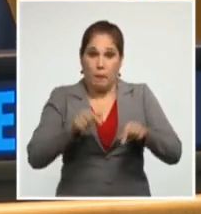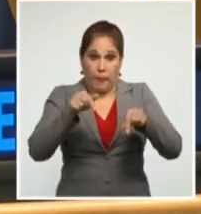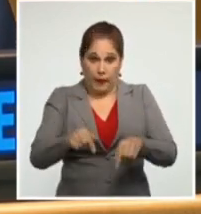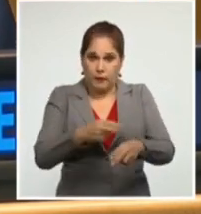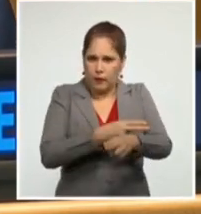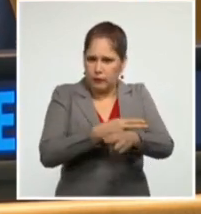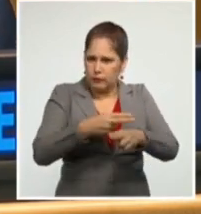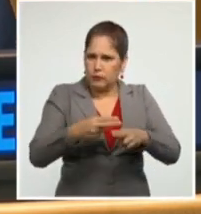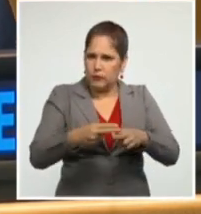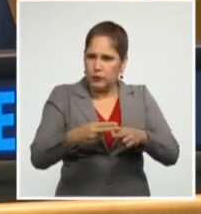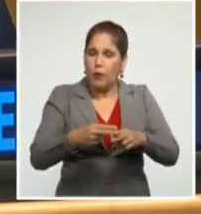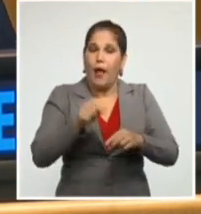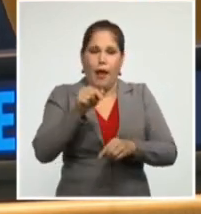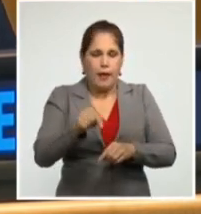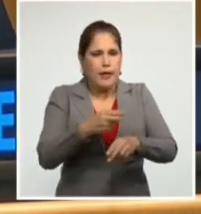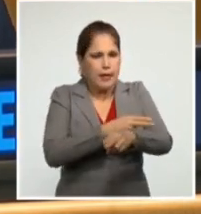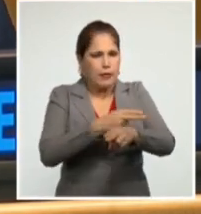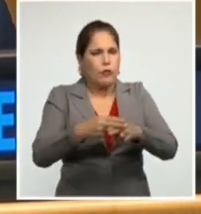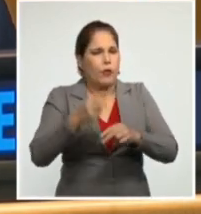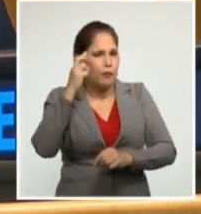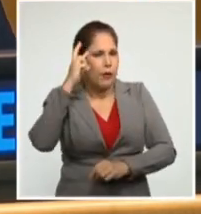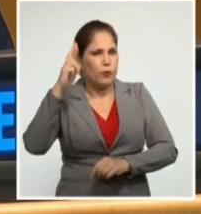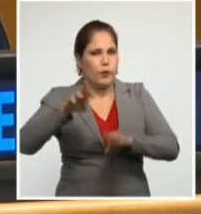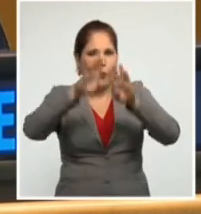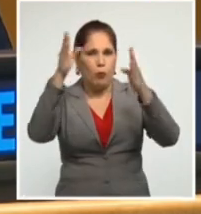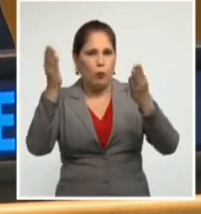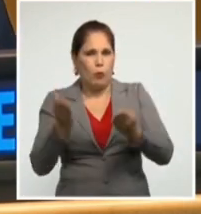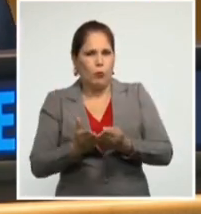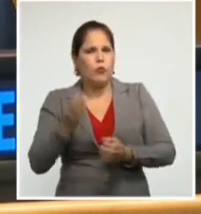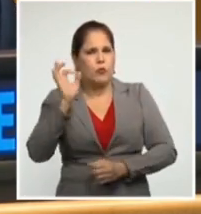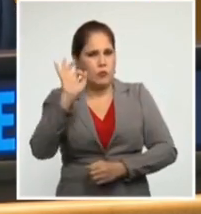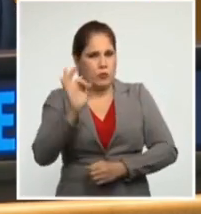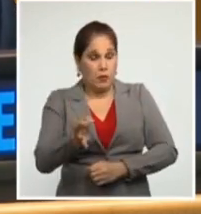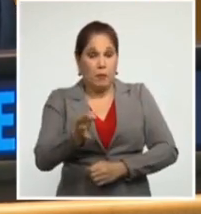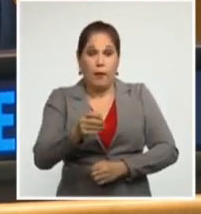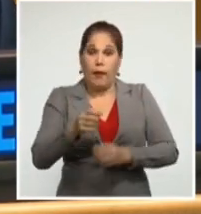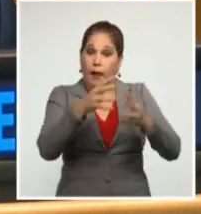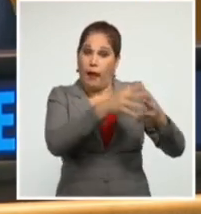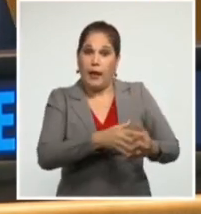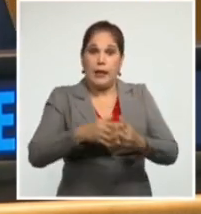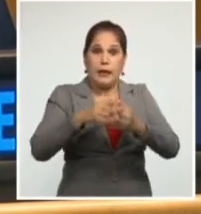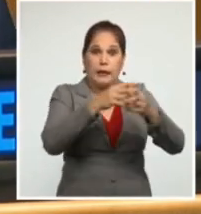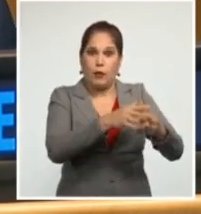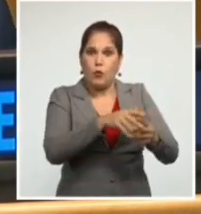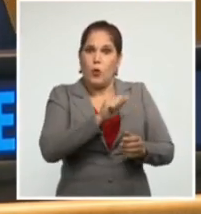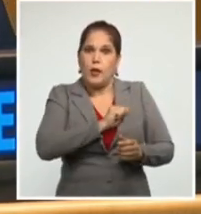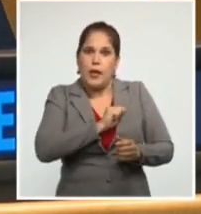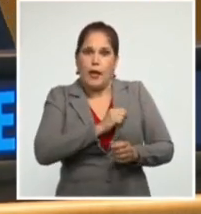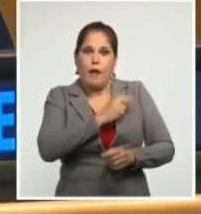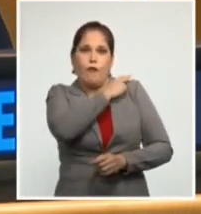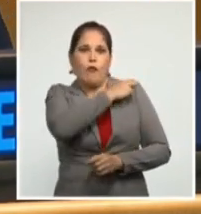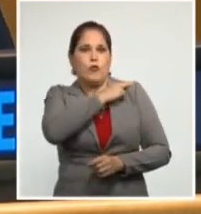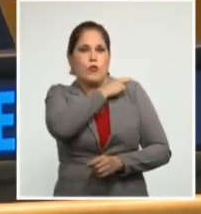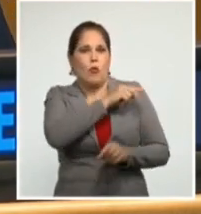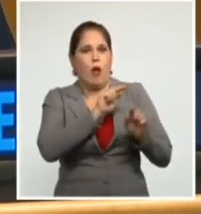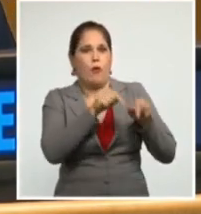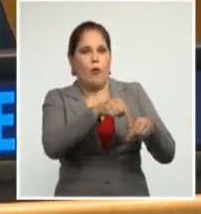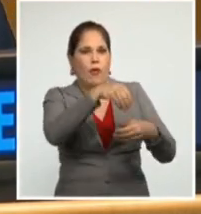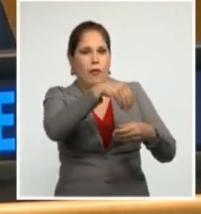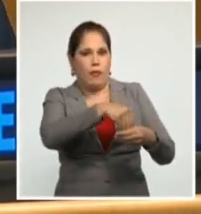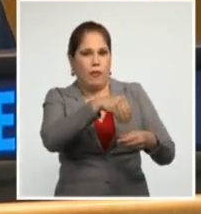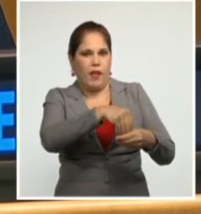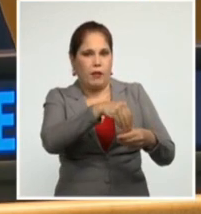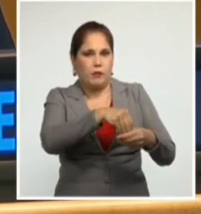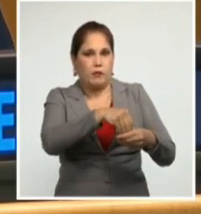quedará marcado en la historia de la humanidad. Mientras los Estados Unidos tienen miles de funcionarios dedicados a